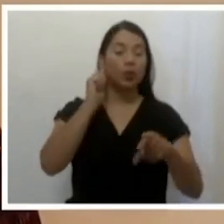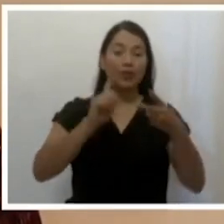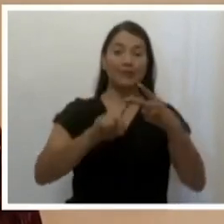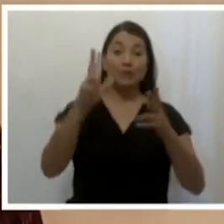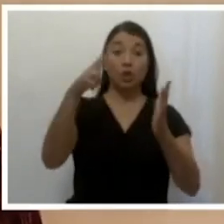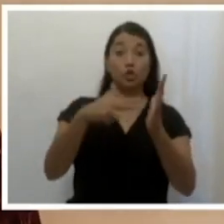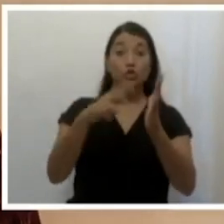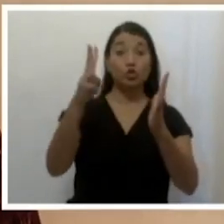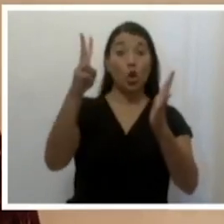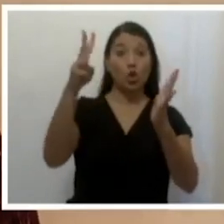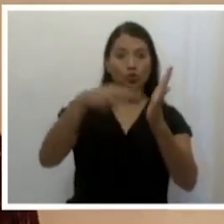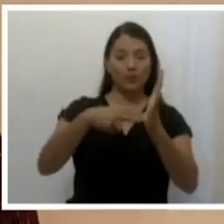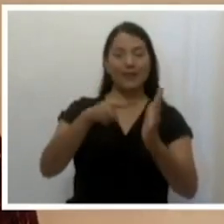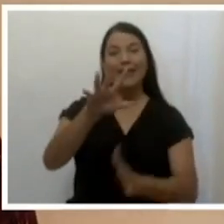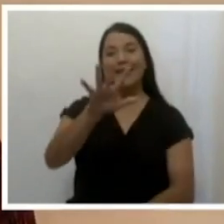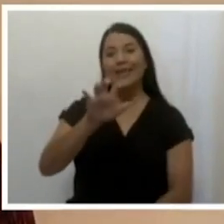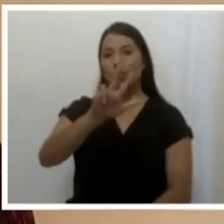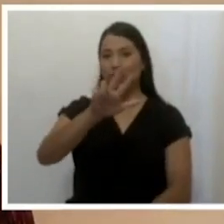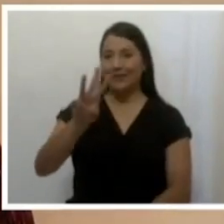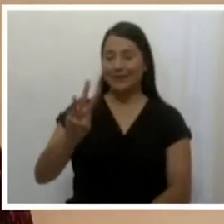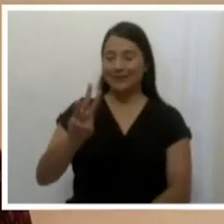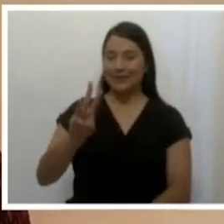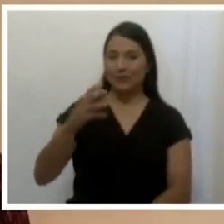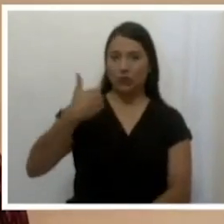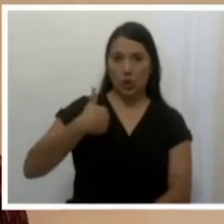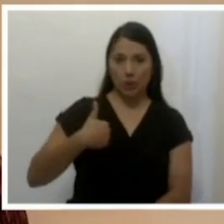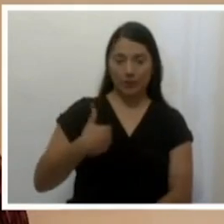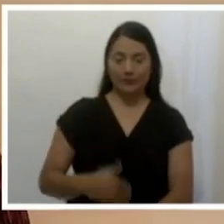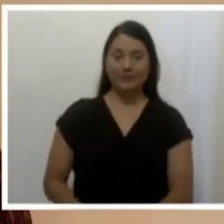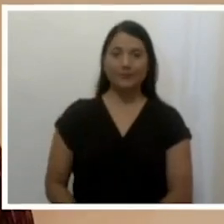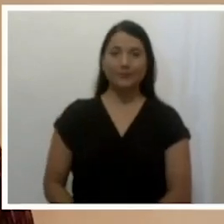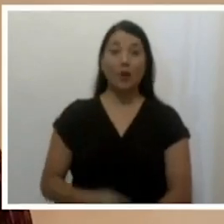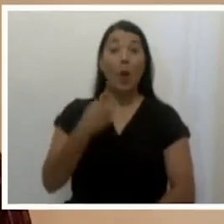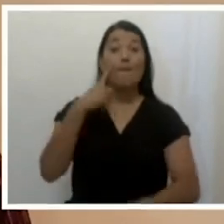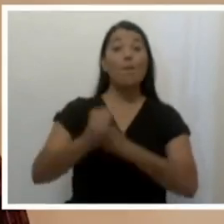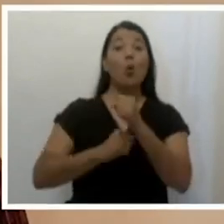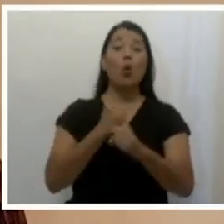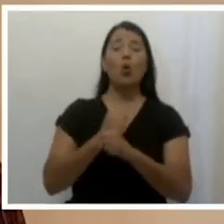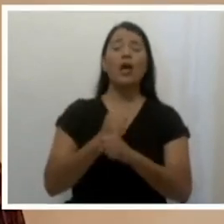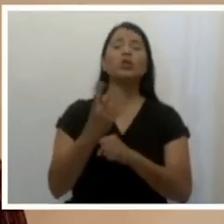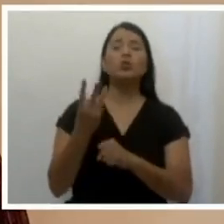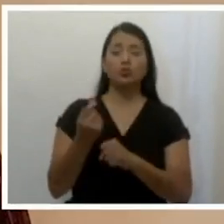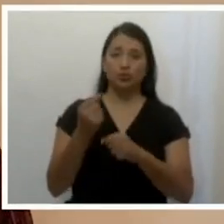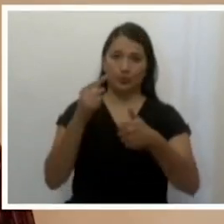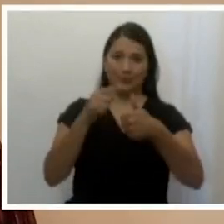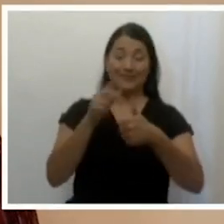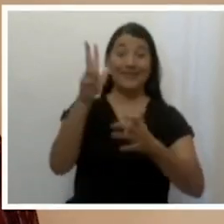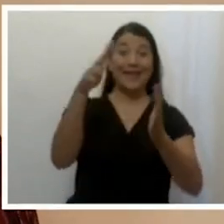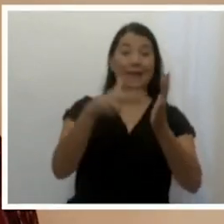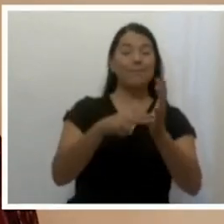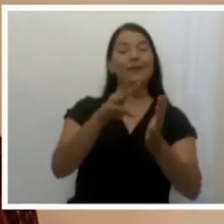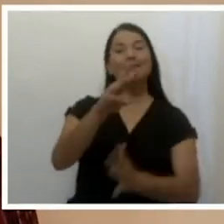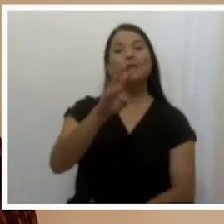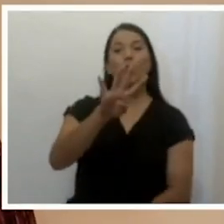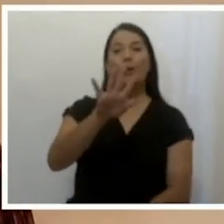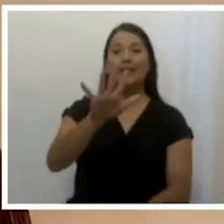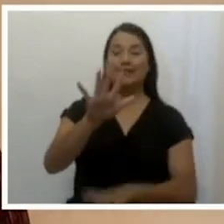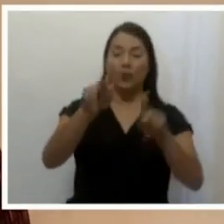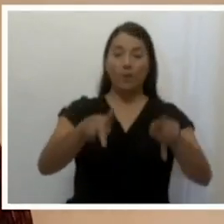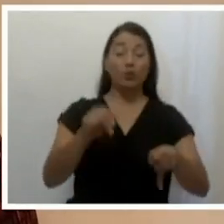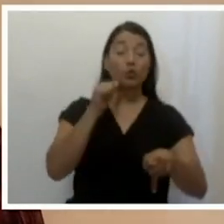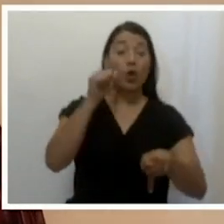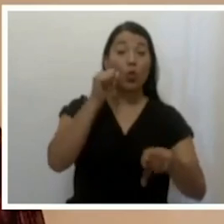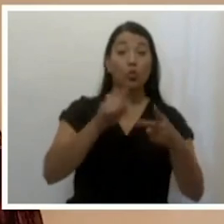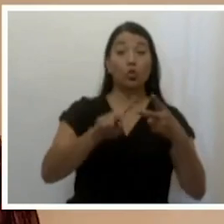2,536 son hombres. Por edad tenemos 3,645 adultos y